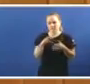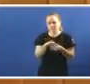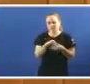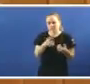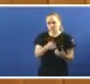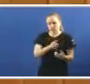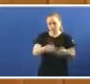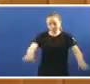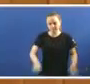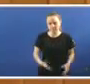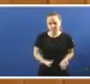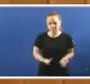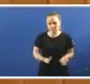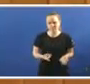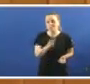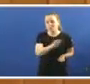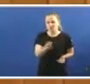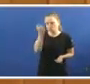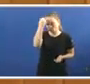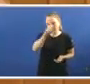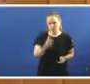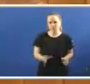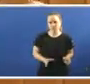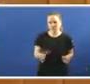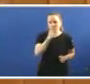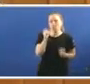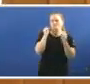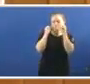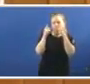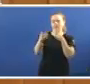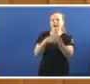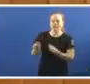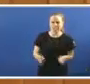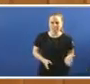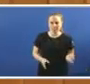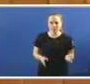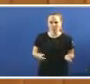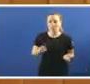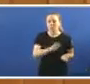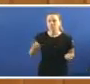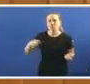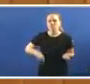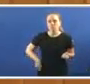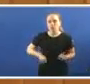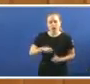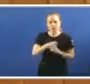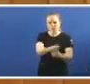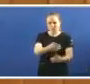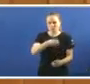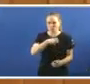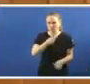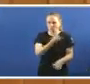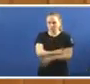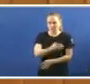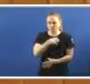profesionais Pero a xente Non é tonta Porque veo que hai E non se pode Obligar os profesionais A asumir unha carga De traballo O